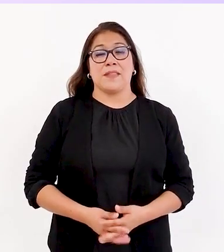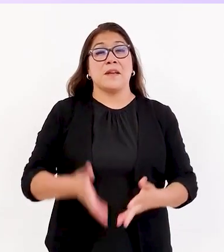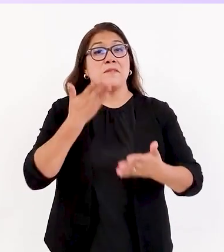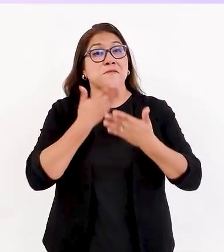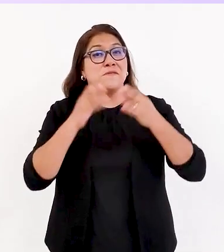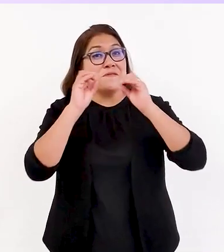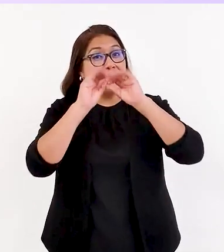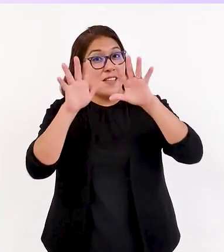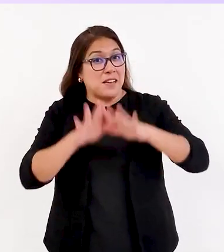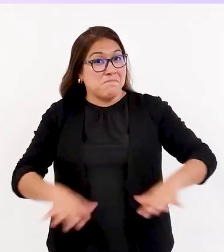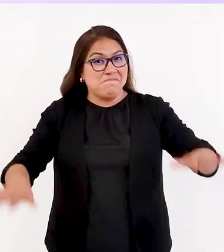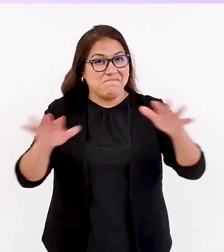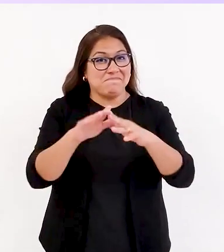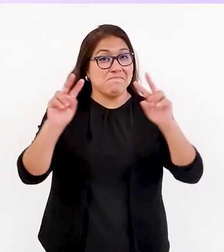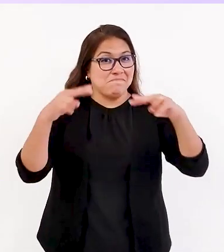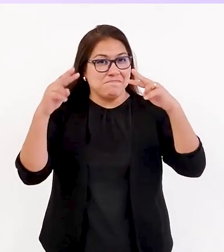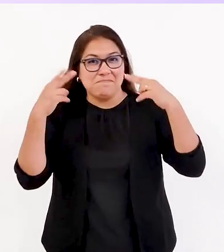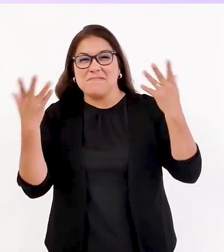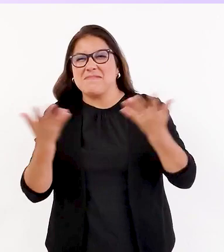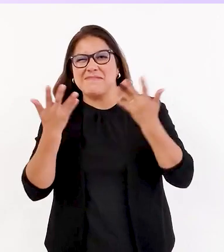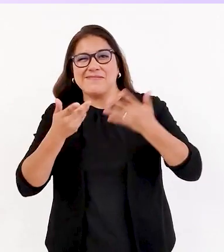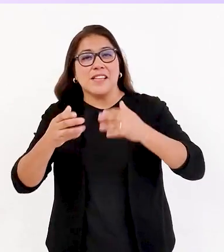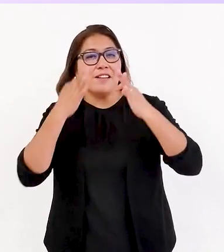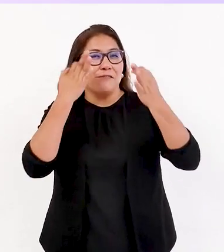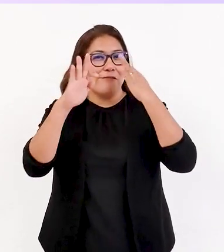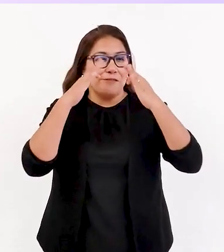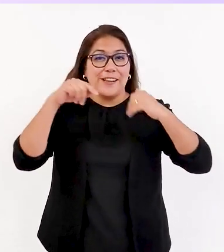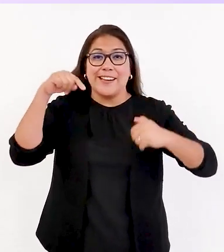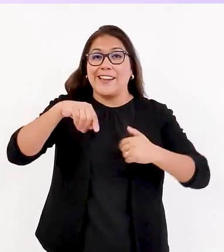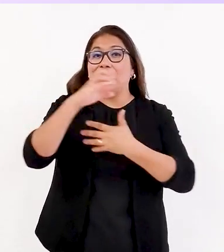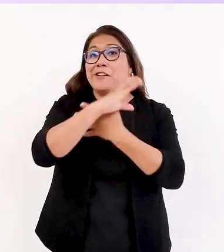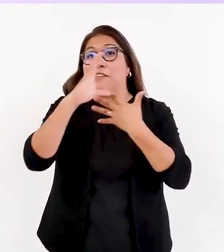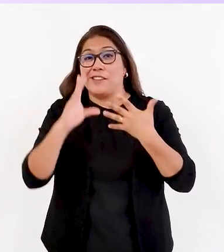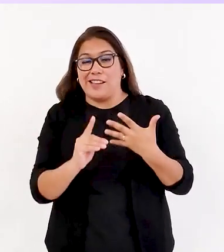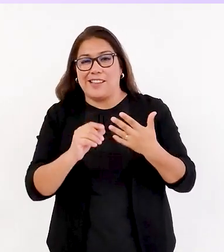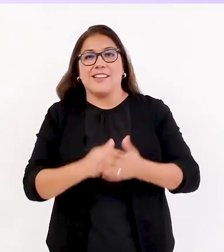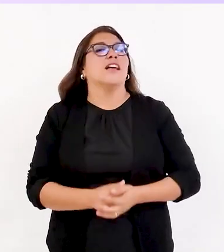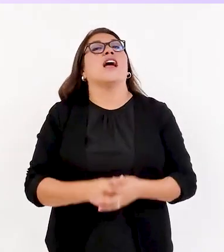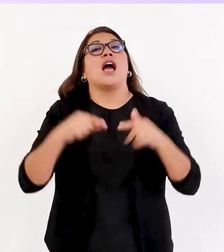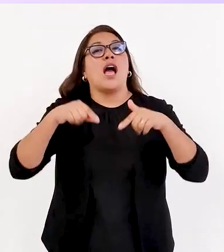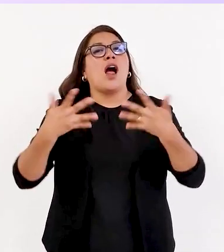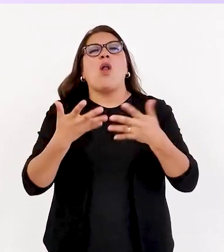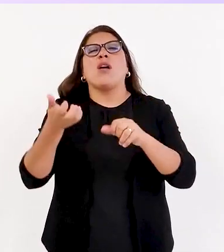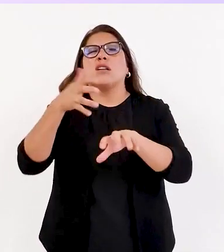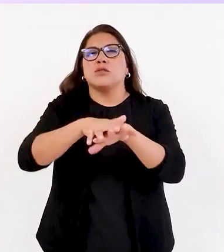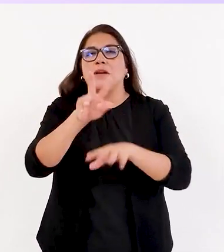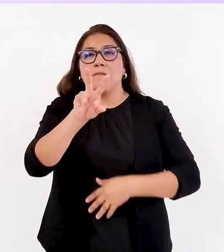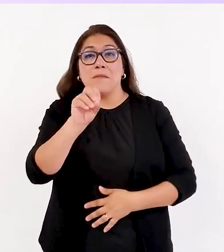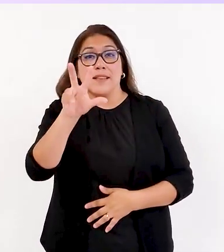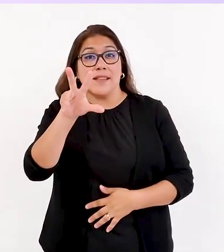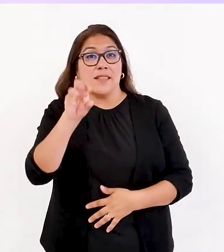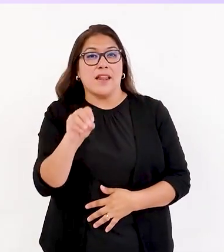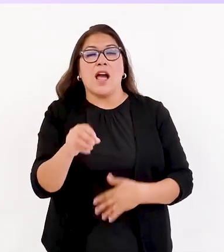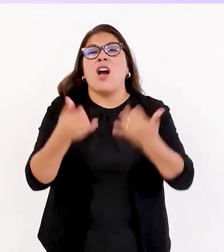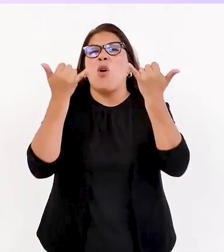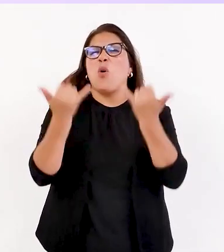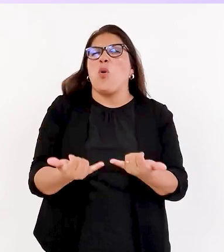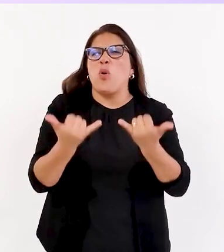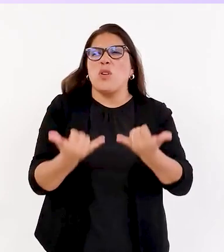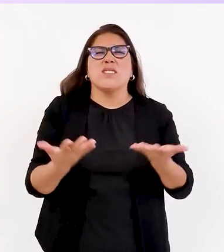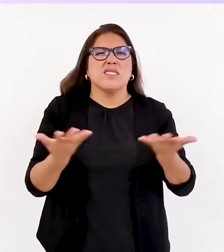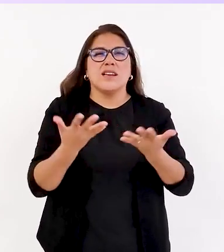Muy buen día a todos aquellos que nos siguen por las redes del Facebook del Conadis. Estamos en Inclusión 2030 y hoy